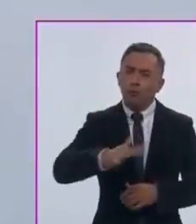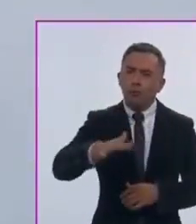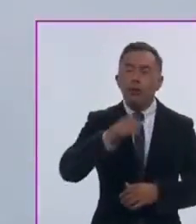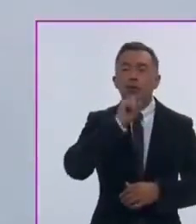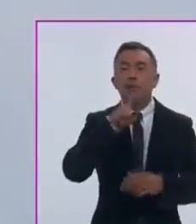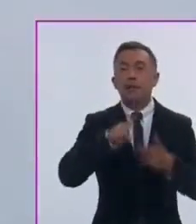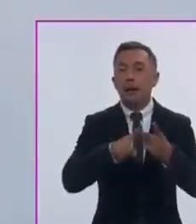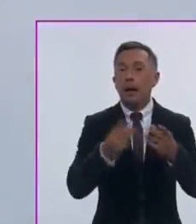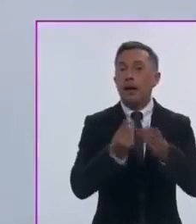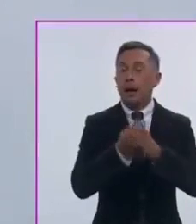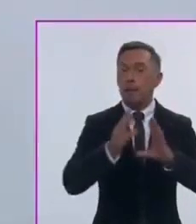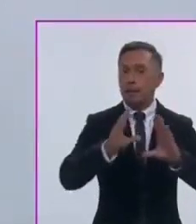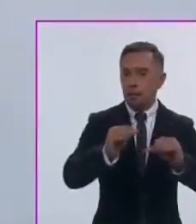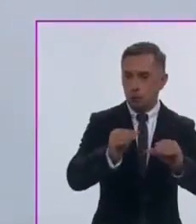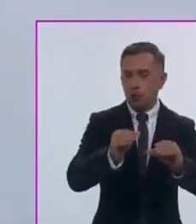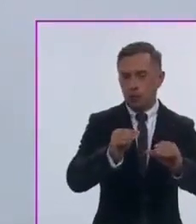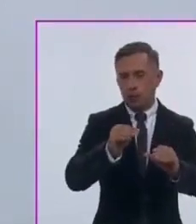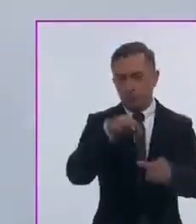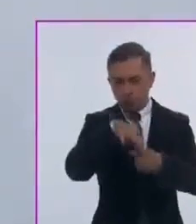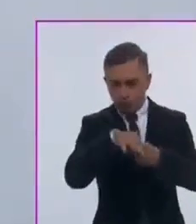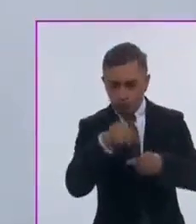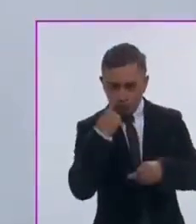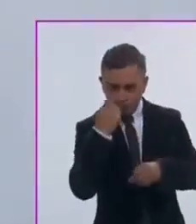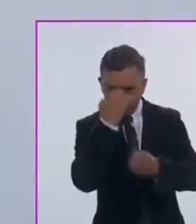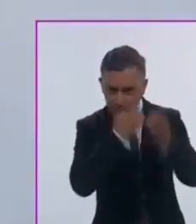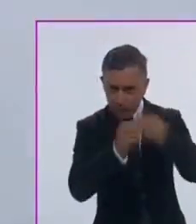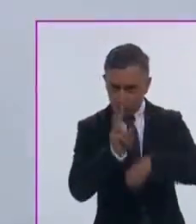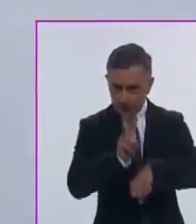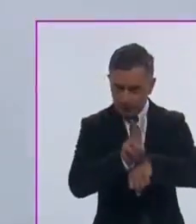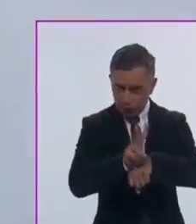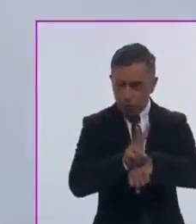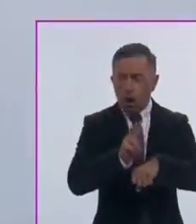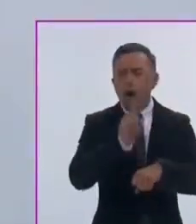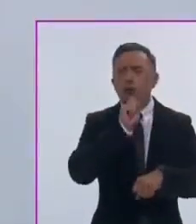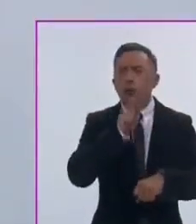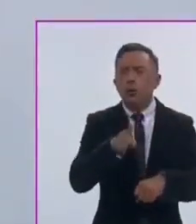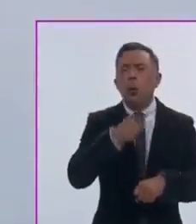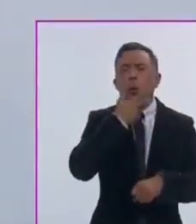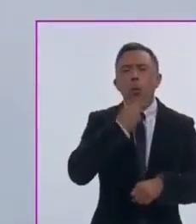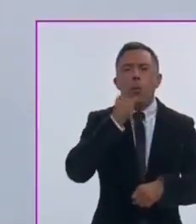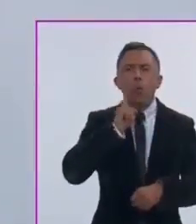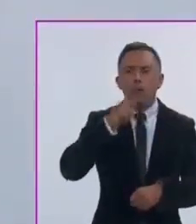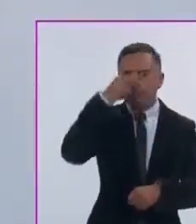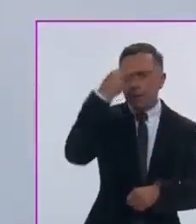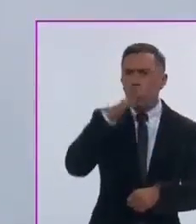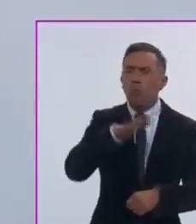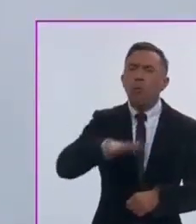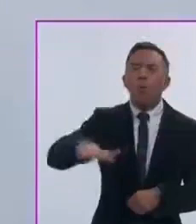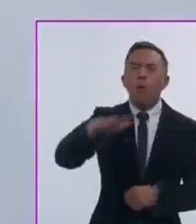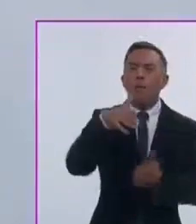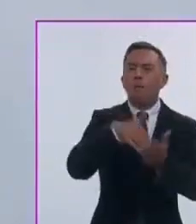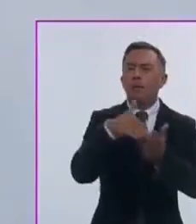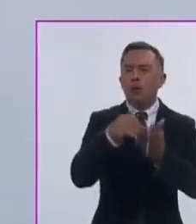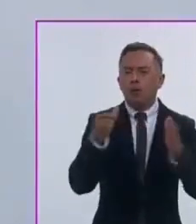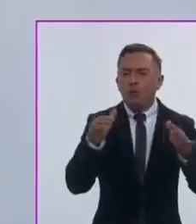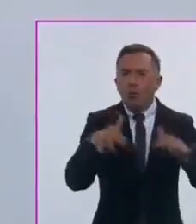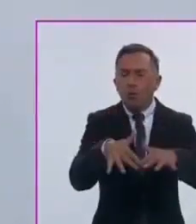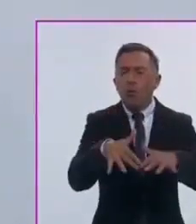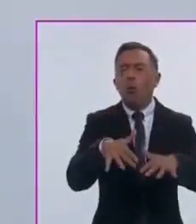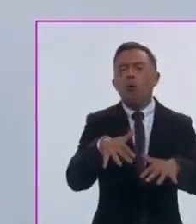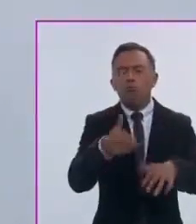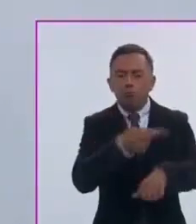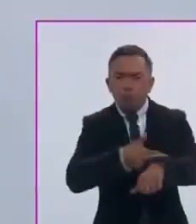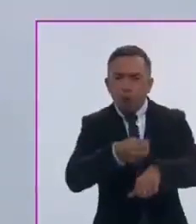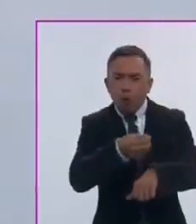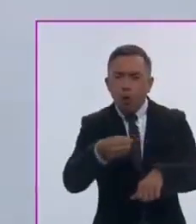capacitadores y supervisores electorales y a los millones de mexicanas y mexicanos que han hecho posible una vez más una